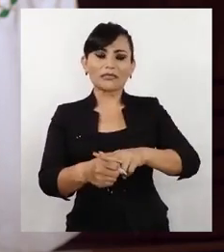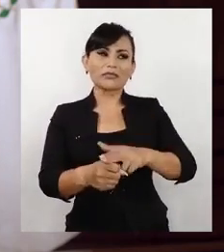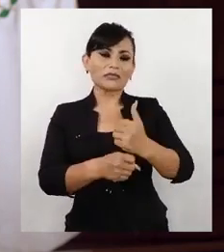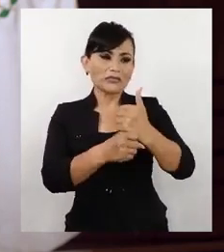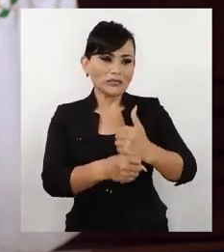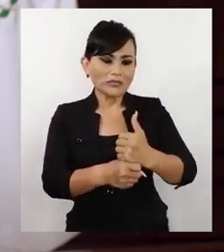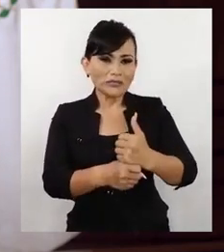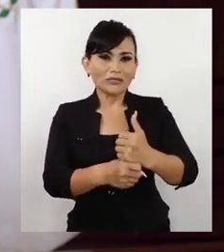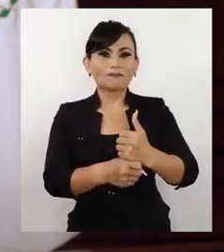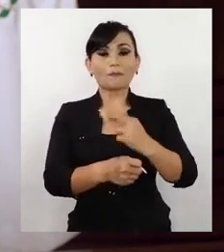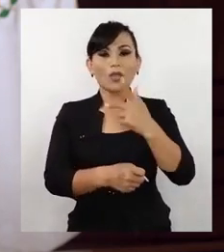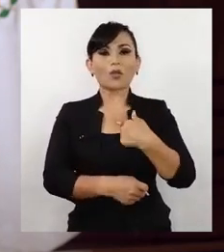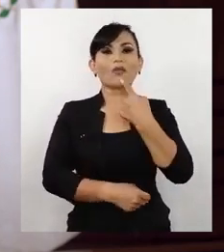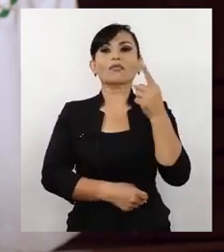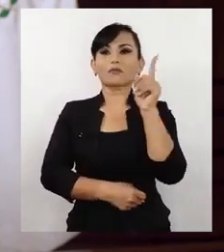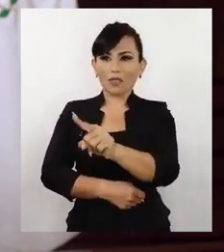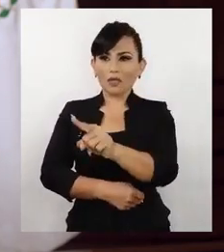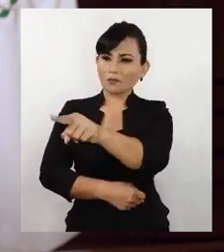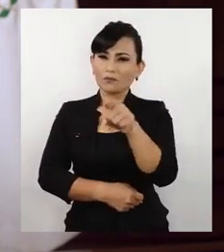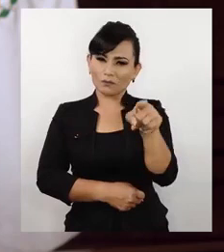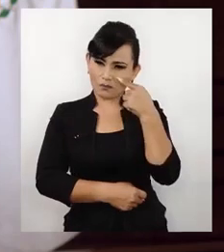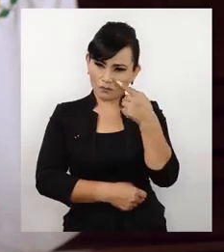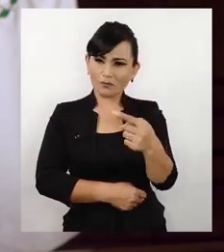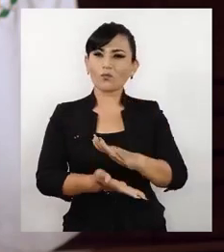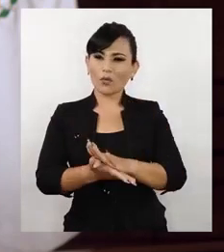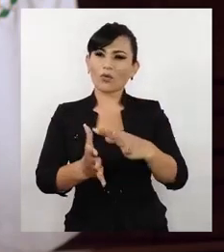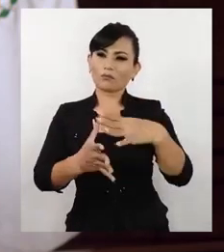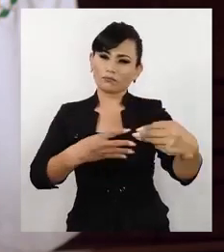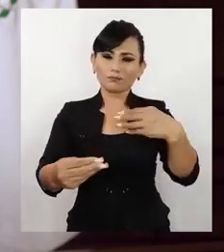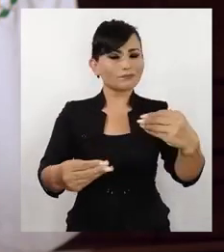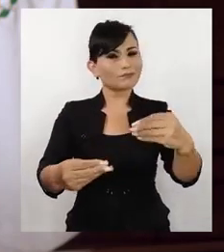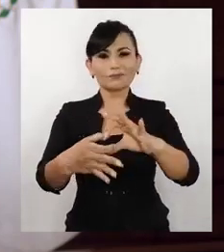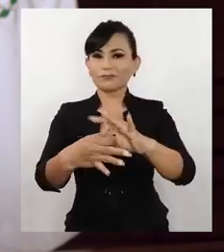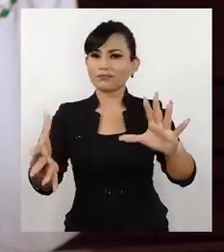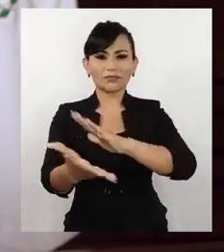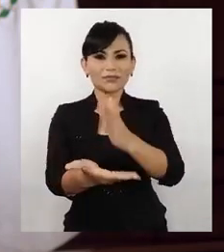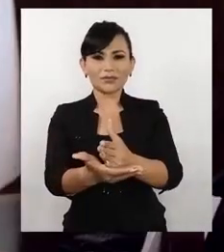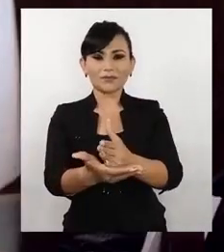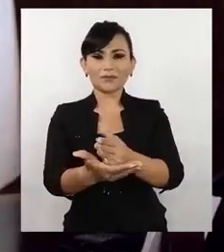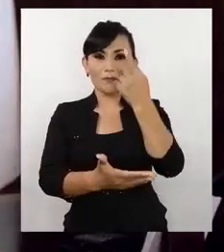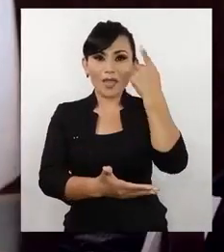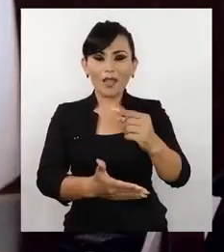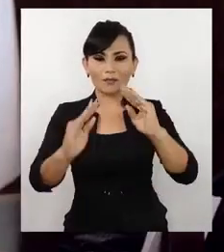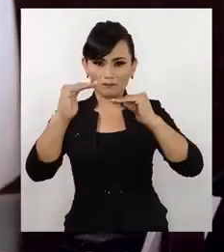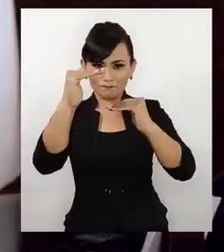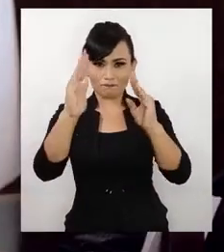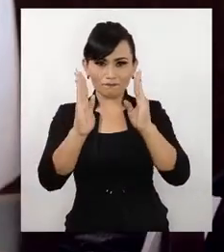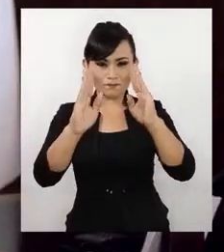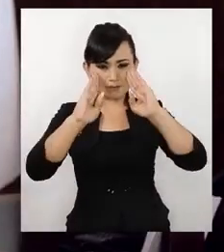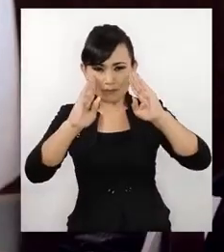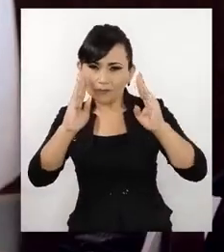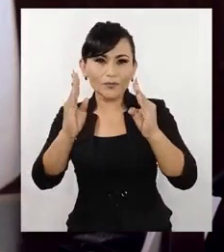virus ser consciente de la presión que tiene nuestro sistema de salud denunciar